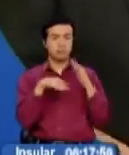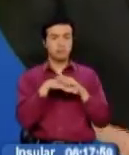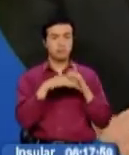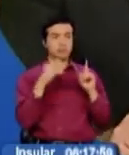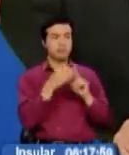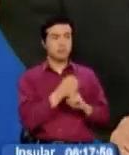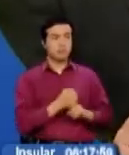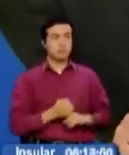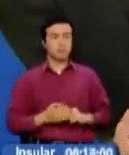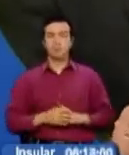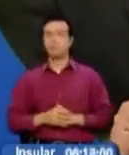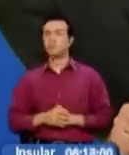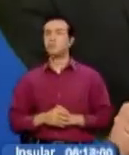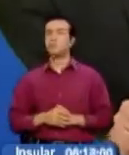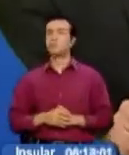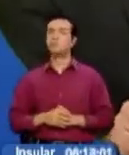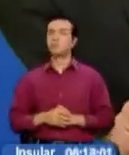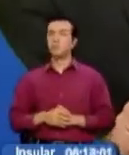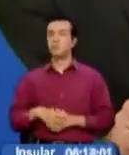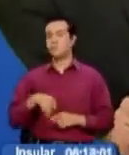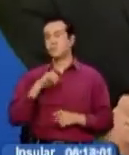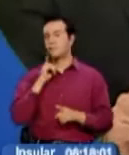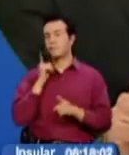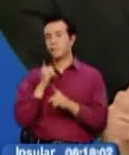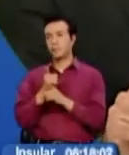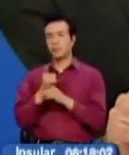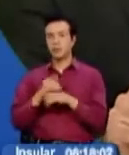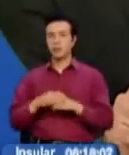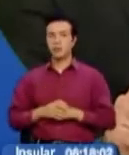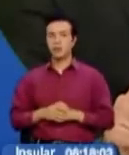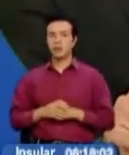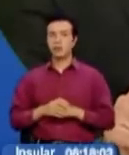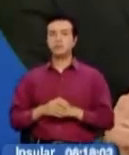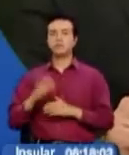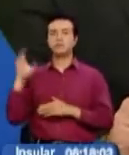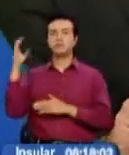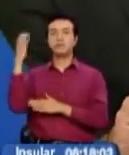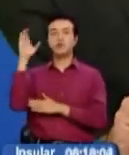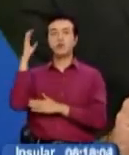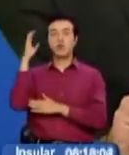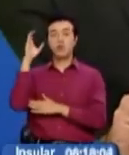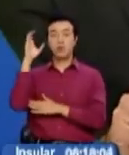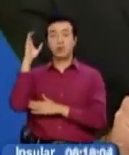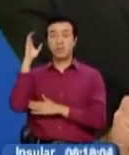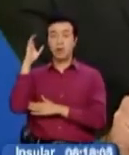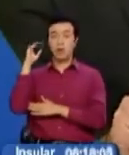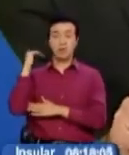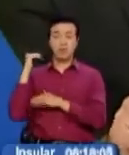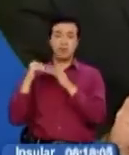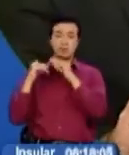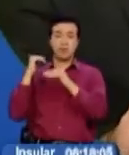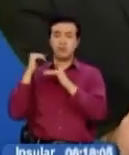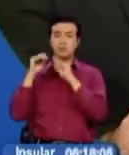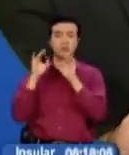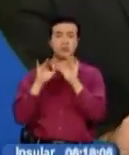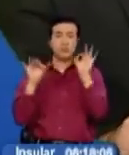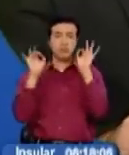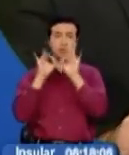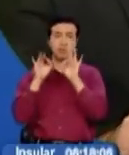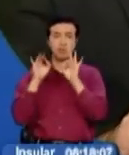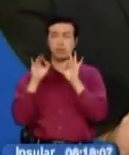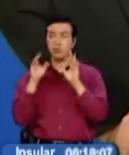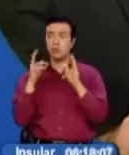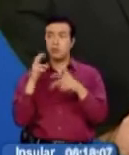alcances. Por supuesto, mire, de hecho Colombia está dando pasos importantísimos, no exentos de